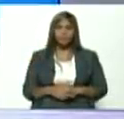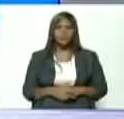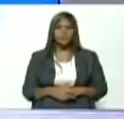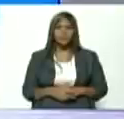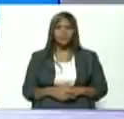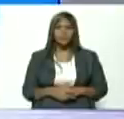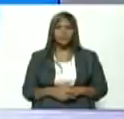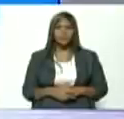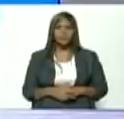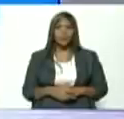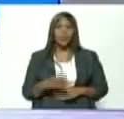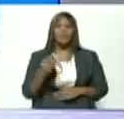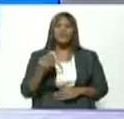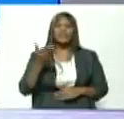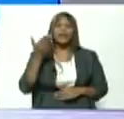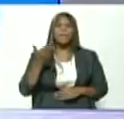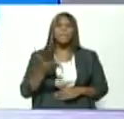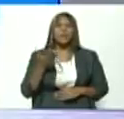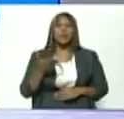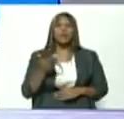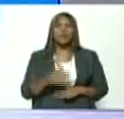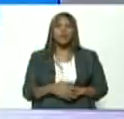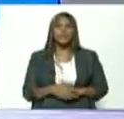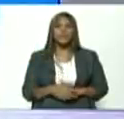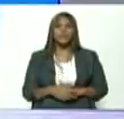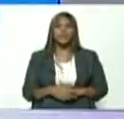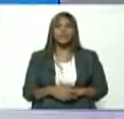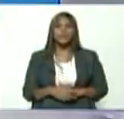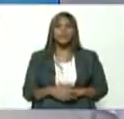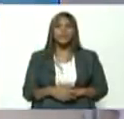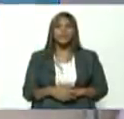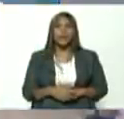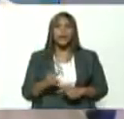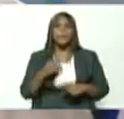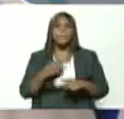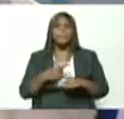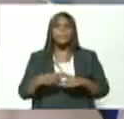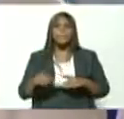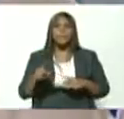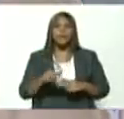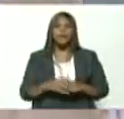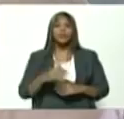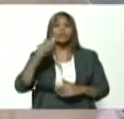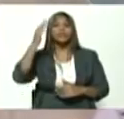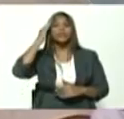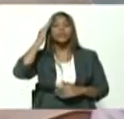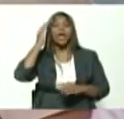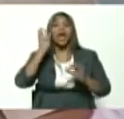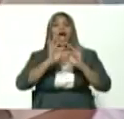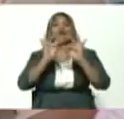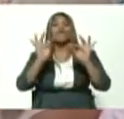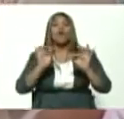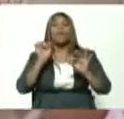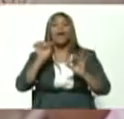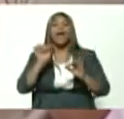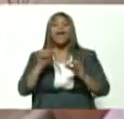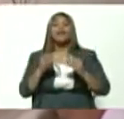muy contundente muy sencillo como lo dijo pero sé que es la forma que ellos aplican